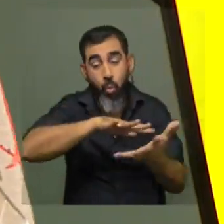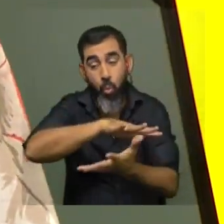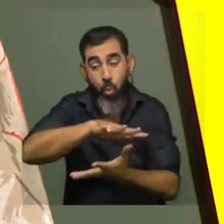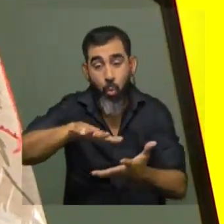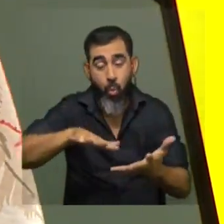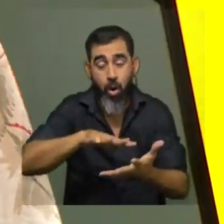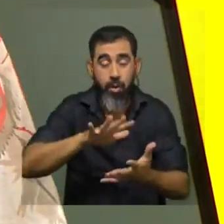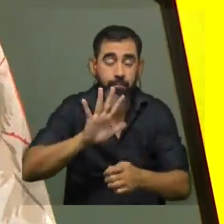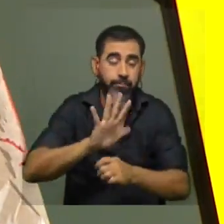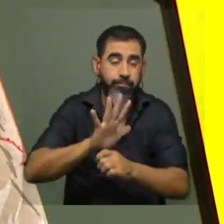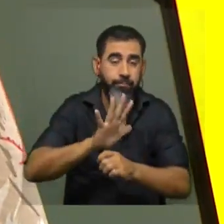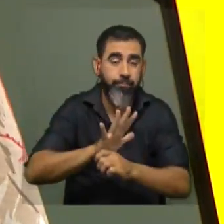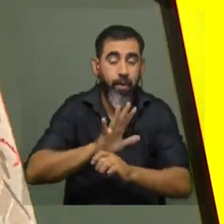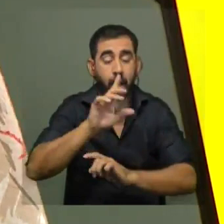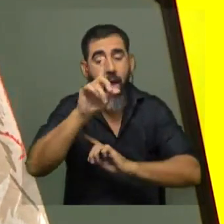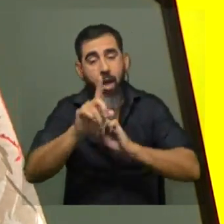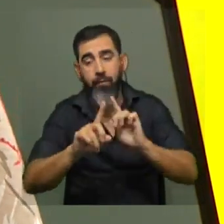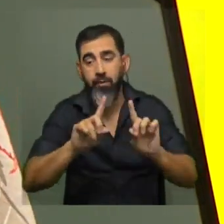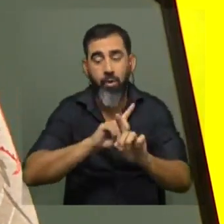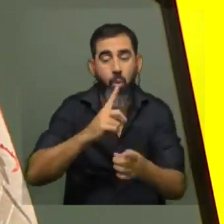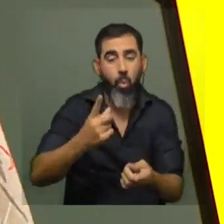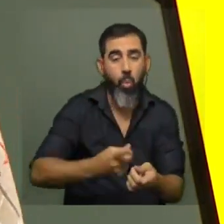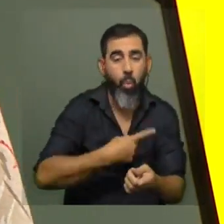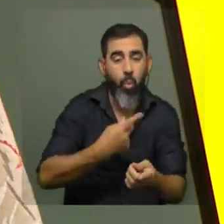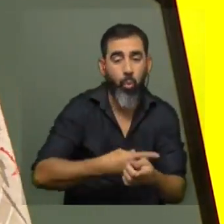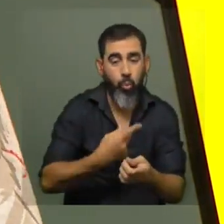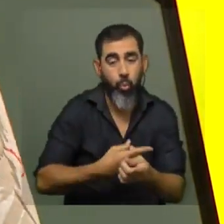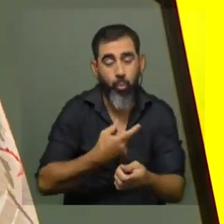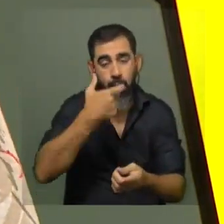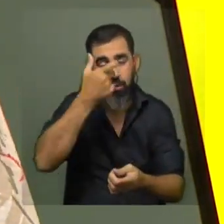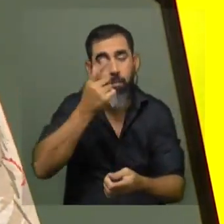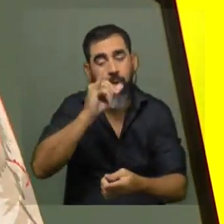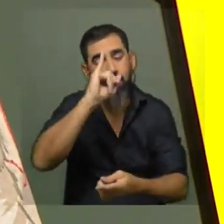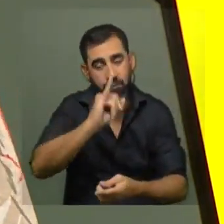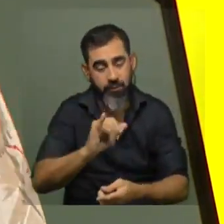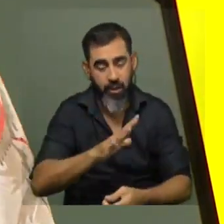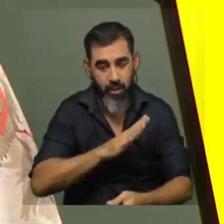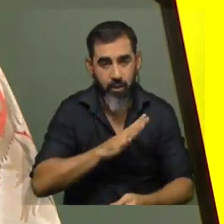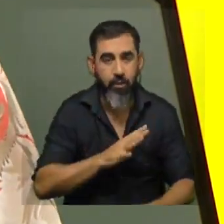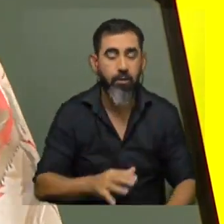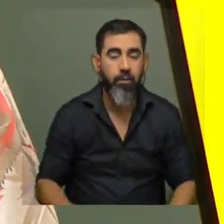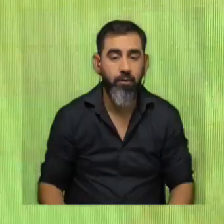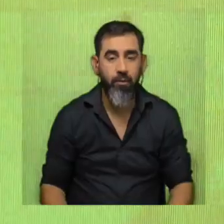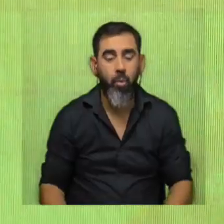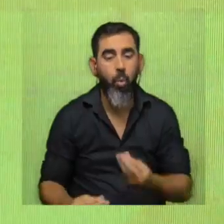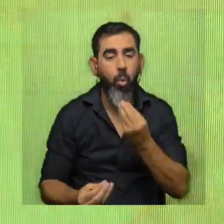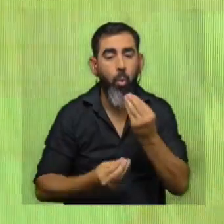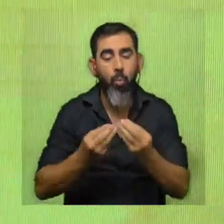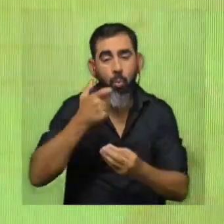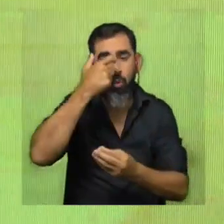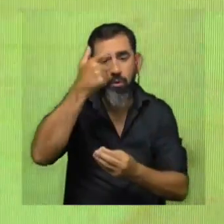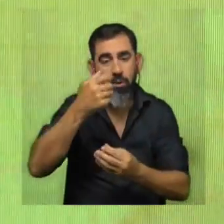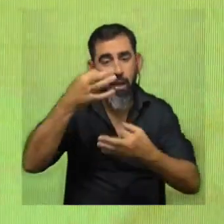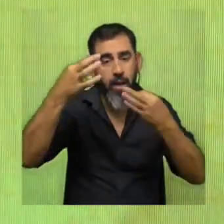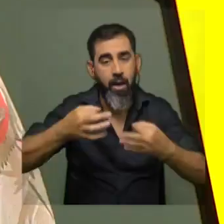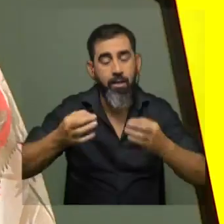a primera vista no está o no es previsible pero que la ciencia como decimos siempre está ¿cómo la ciencia en algunos casos nos